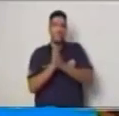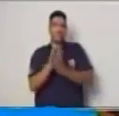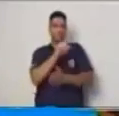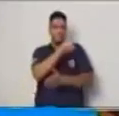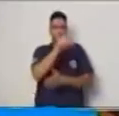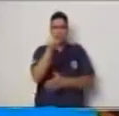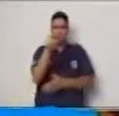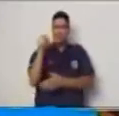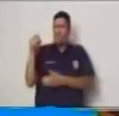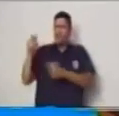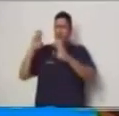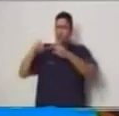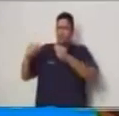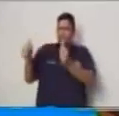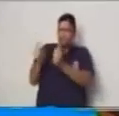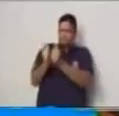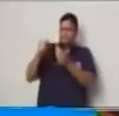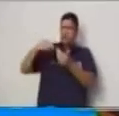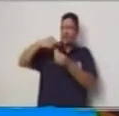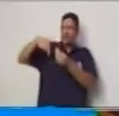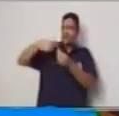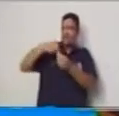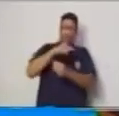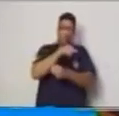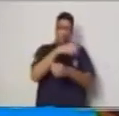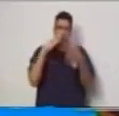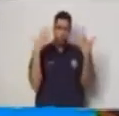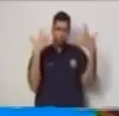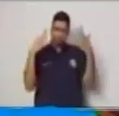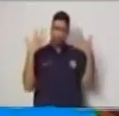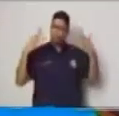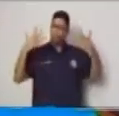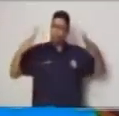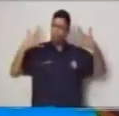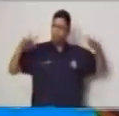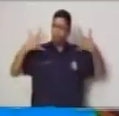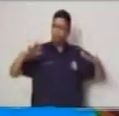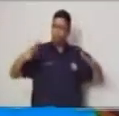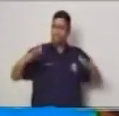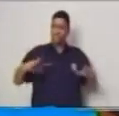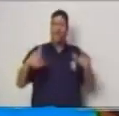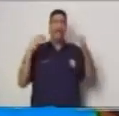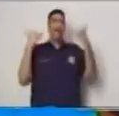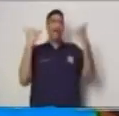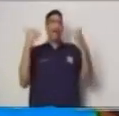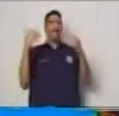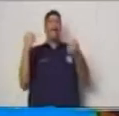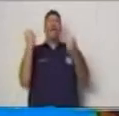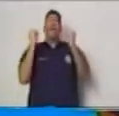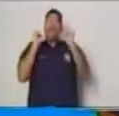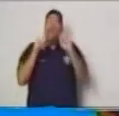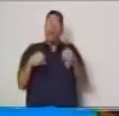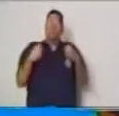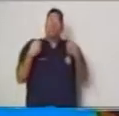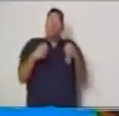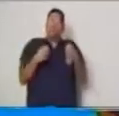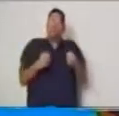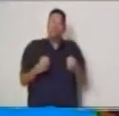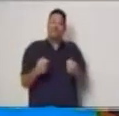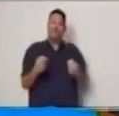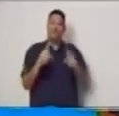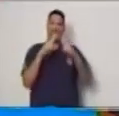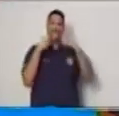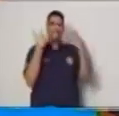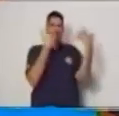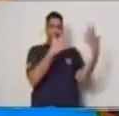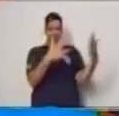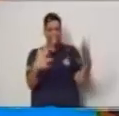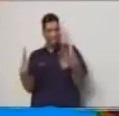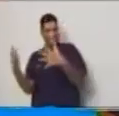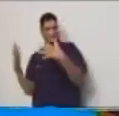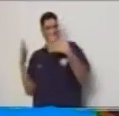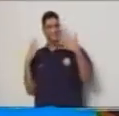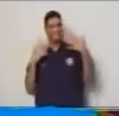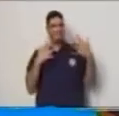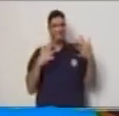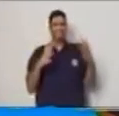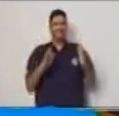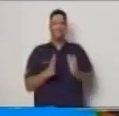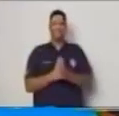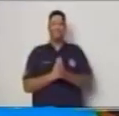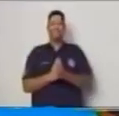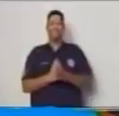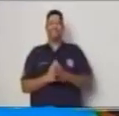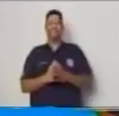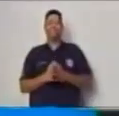en casa fuerte aplauso para poder decir que lo hemos logrado excelente muchísimas felicidades